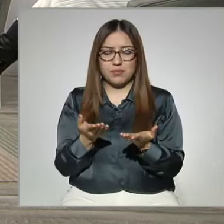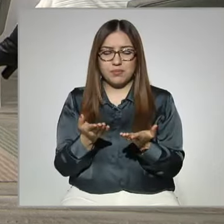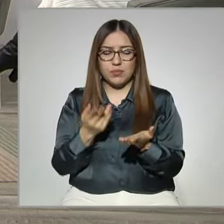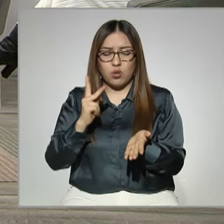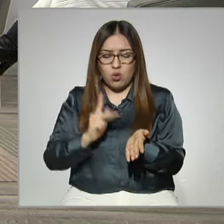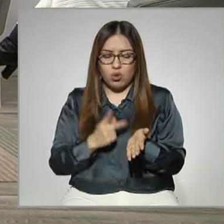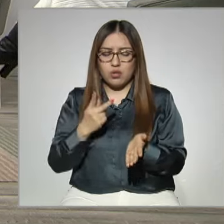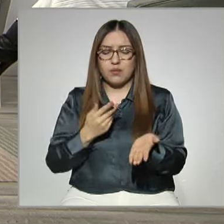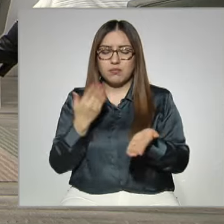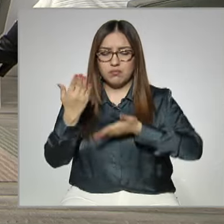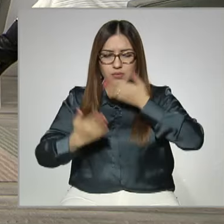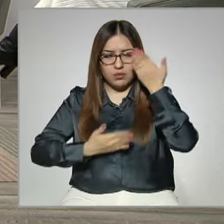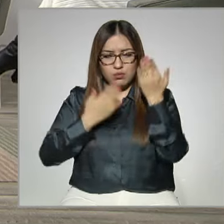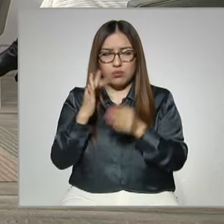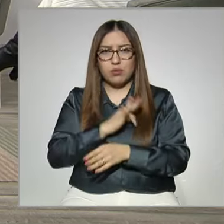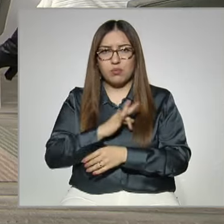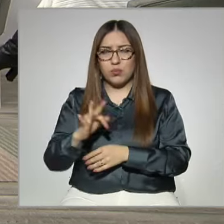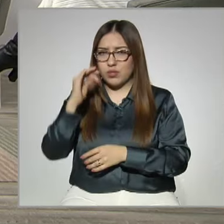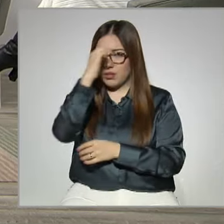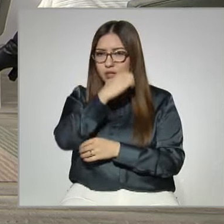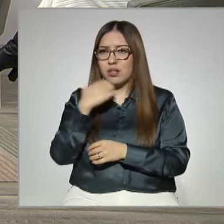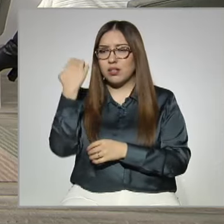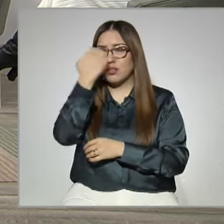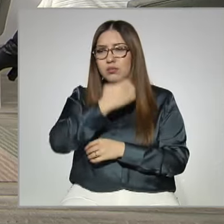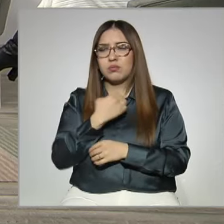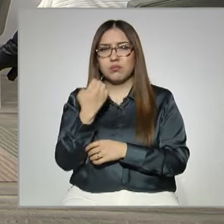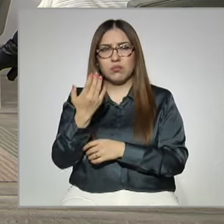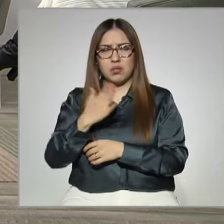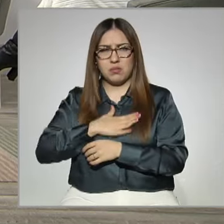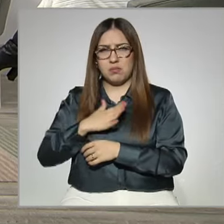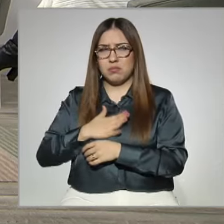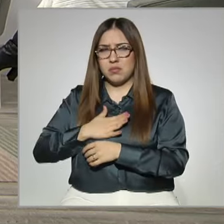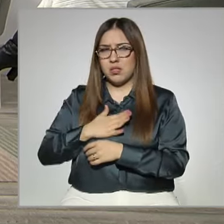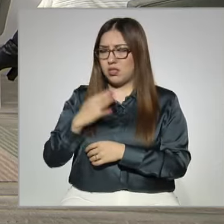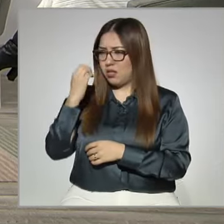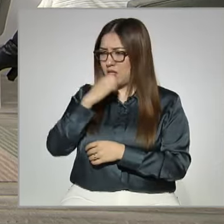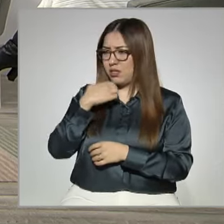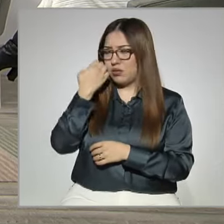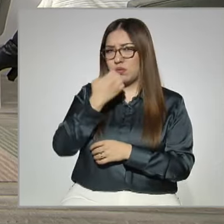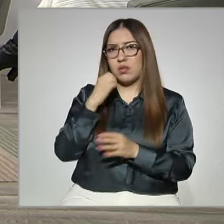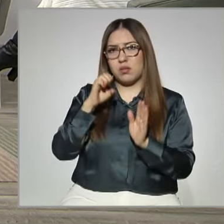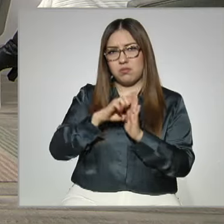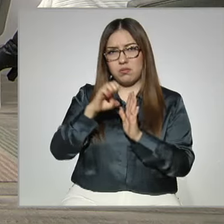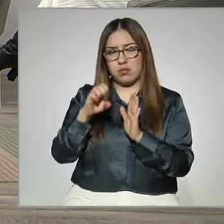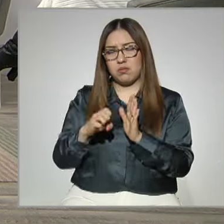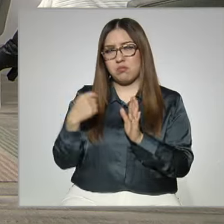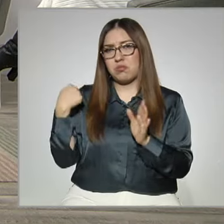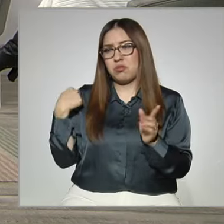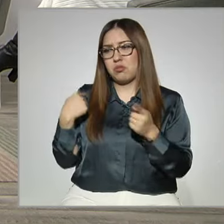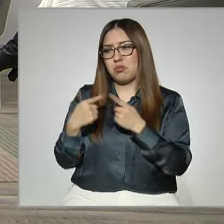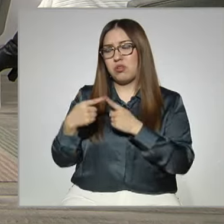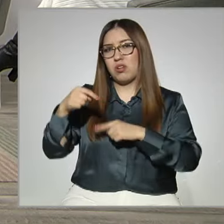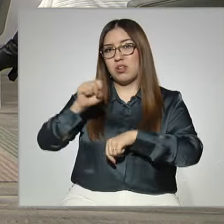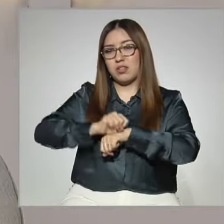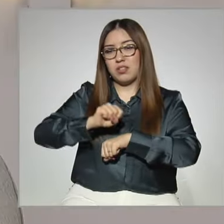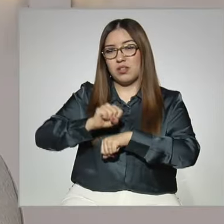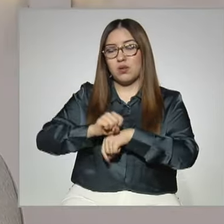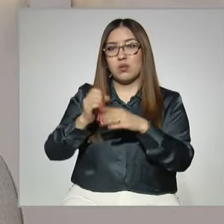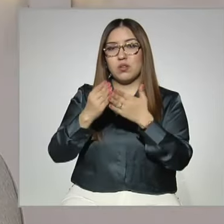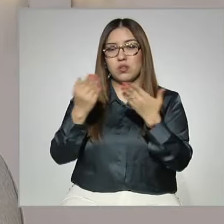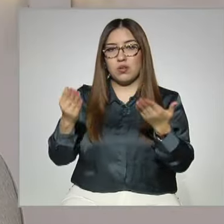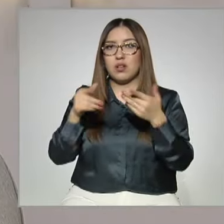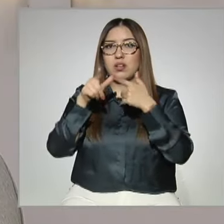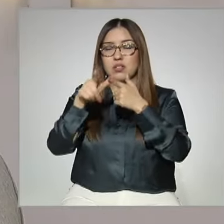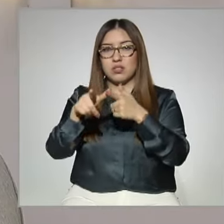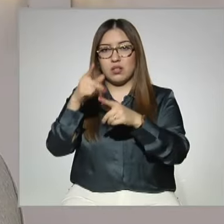volver a estudiar, retomar mi escuela y me validan mis estudios anteriores, por ejemplo, en el caso de que ya terminé mi secundaria y quiero continuar